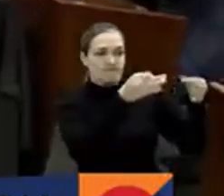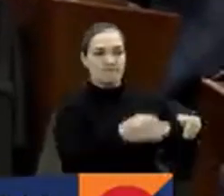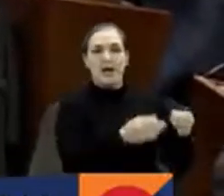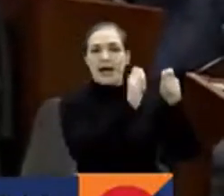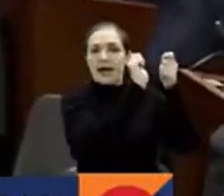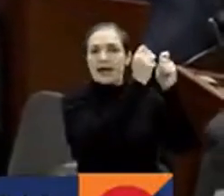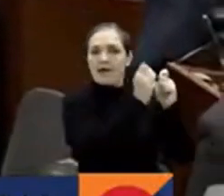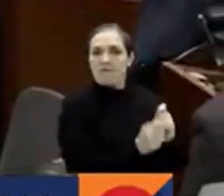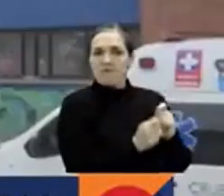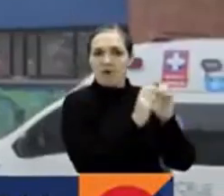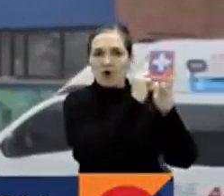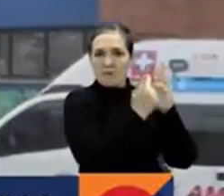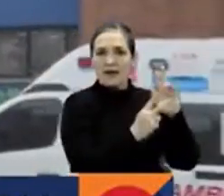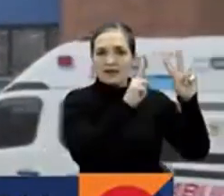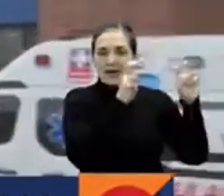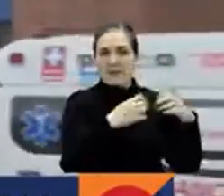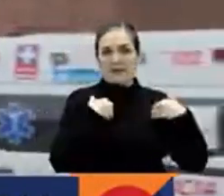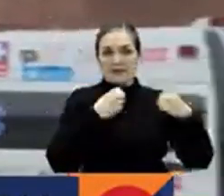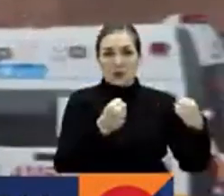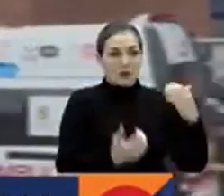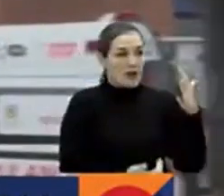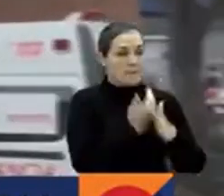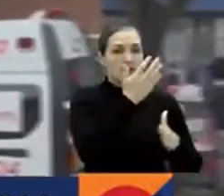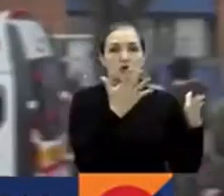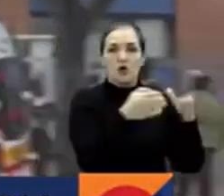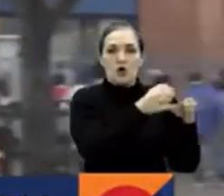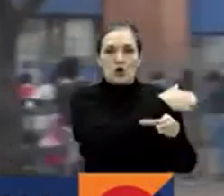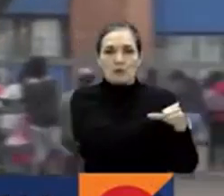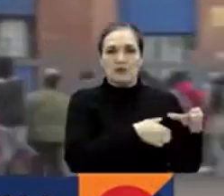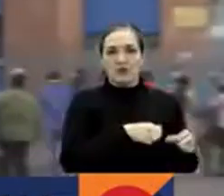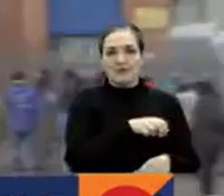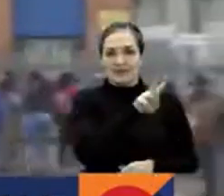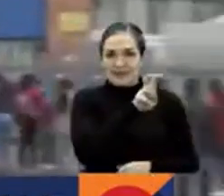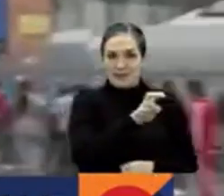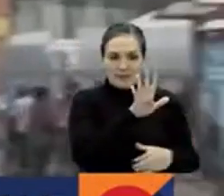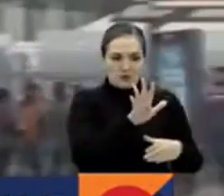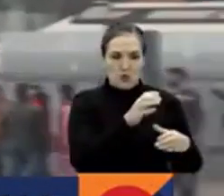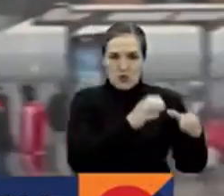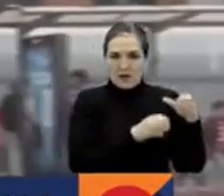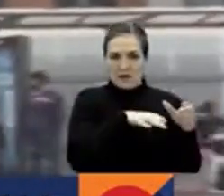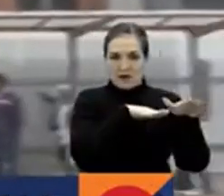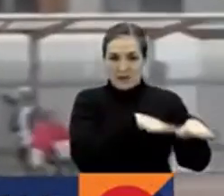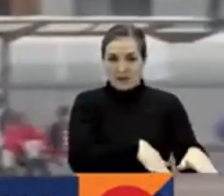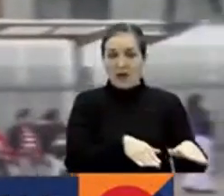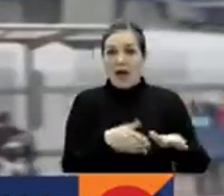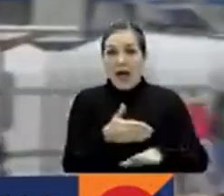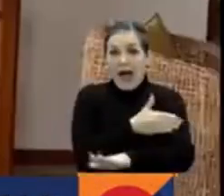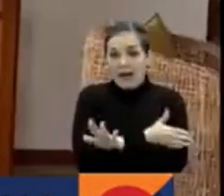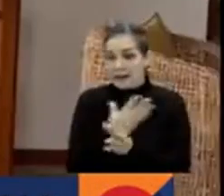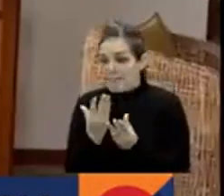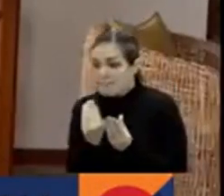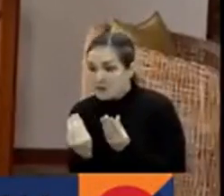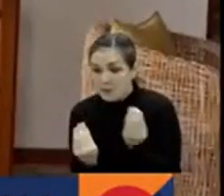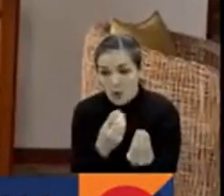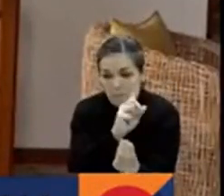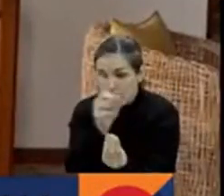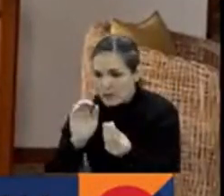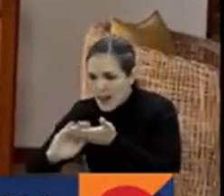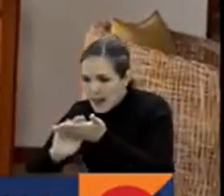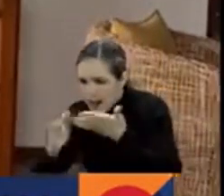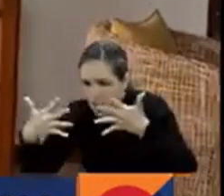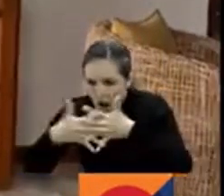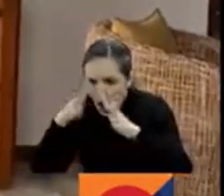iniciar su discusión en la Comisión Séptima de la Cámara de Representantes. La propuesta llegaría conciliada entre los partidos. Vamos a